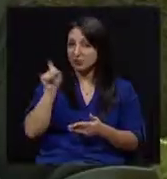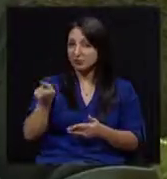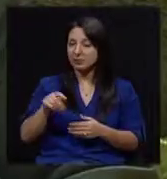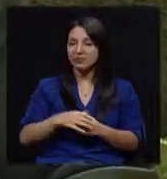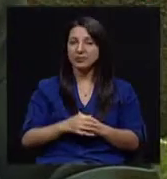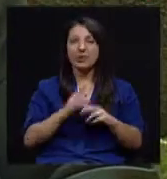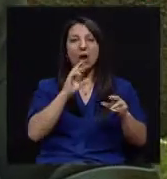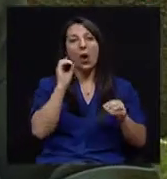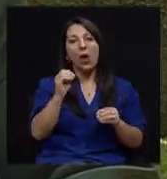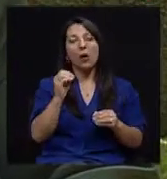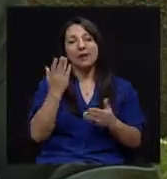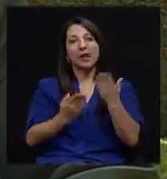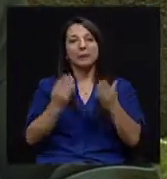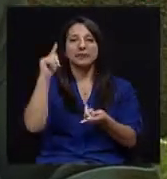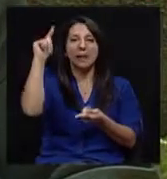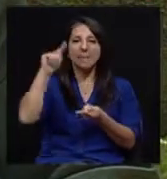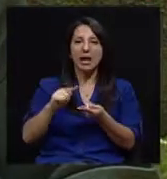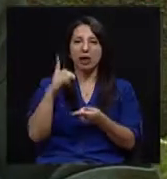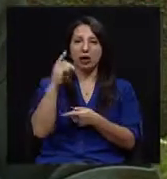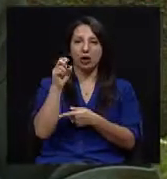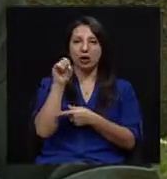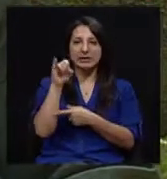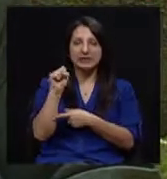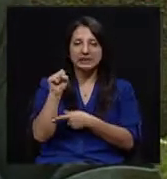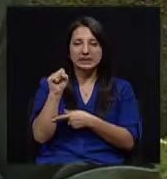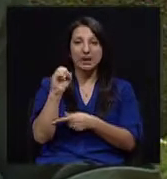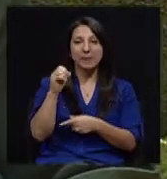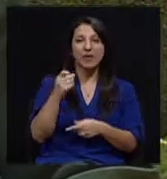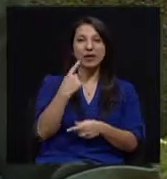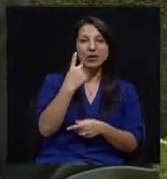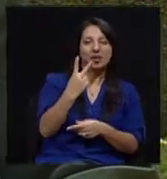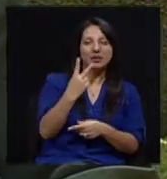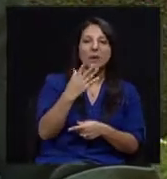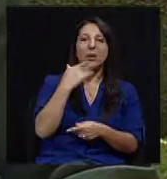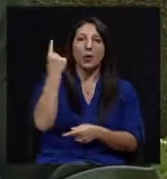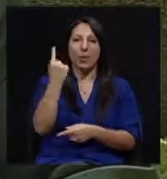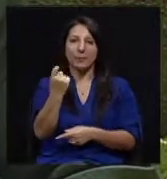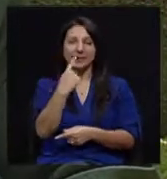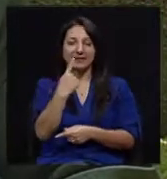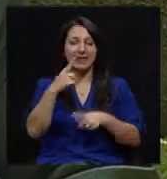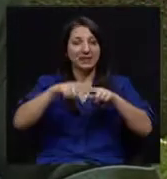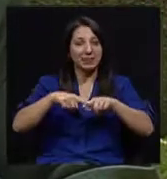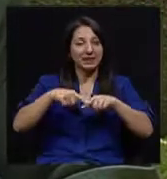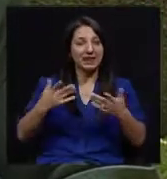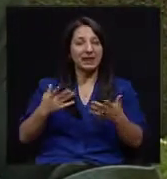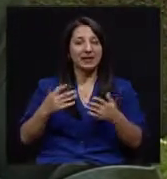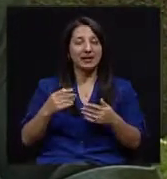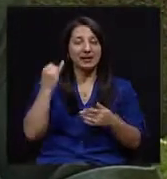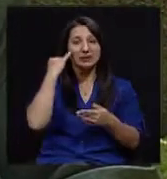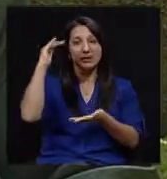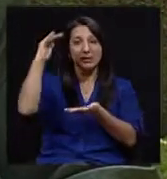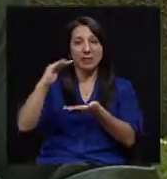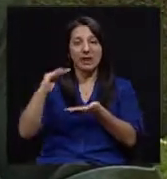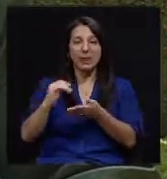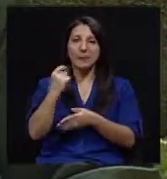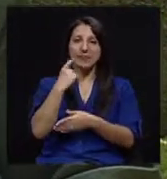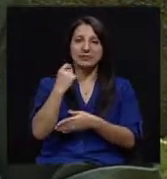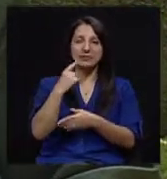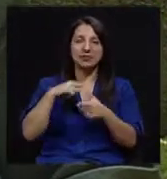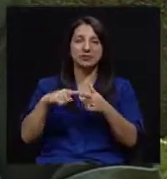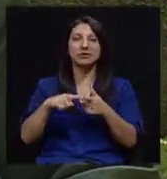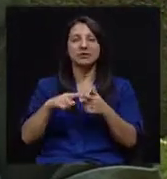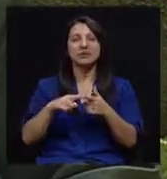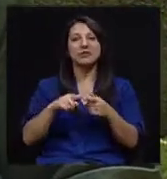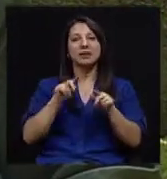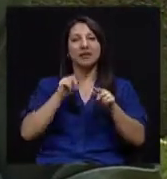O que necesite menos dosis. O que en lugar de tomar dos tiene que tomar solo una. Y entonces si toma menos fármacos o menos dosis, los efectos